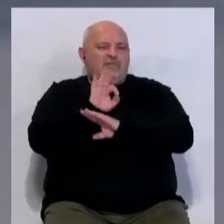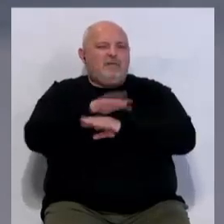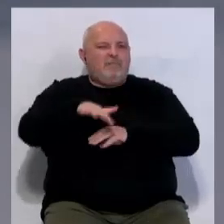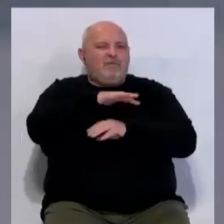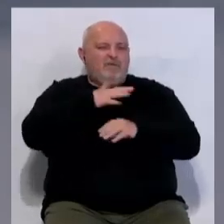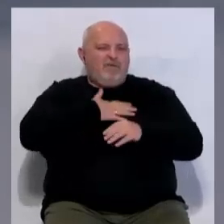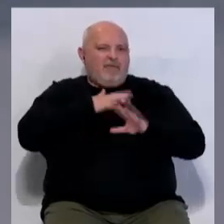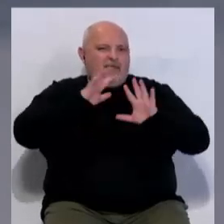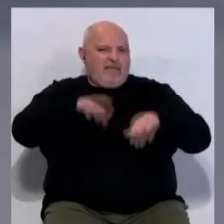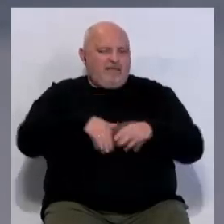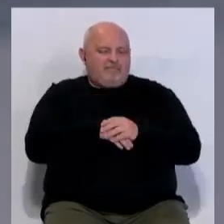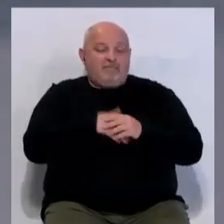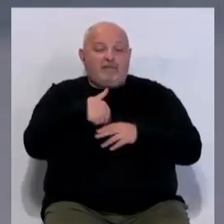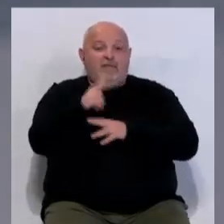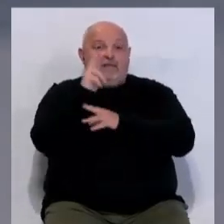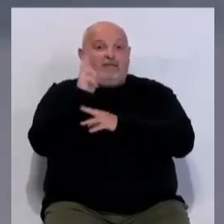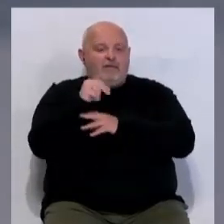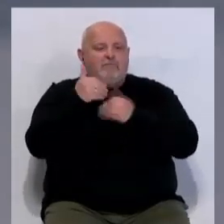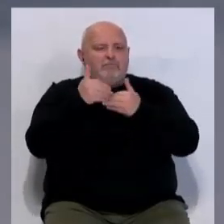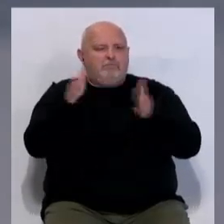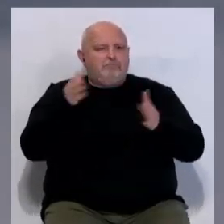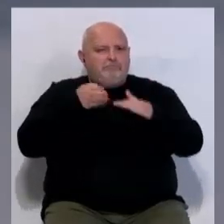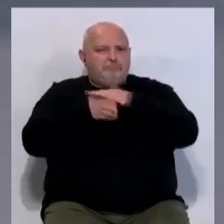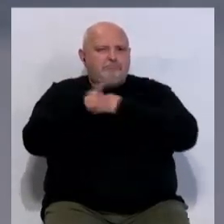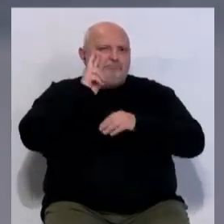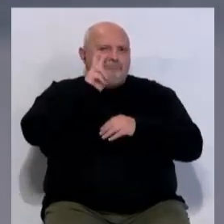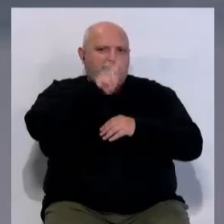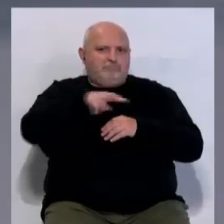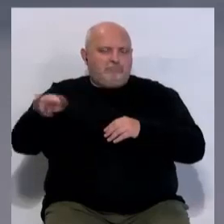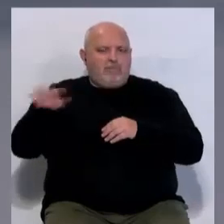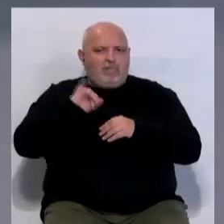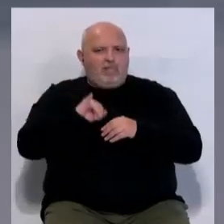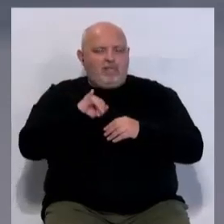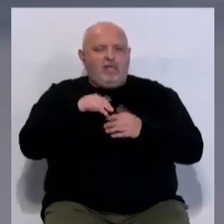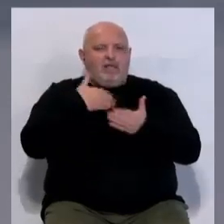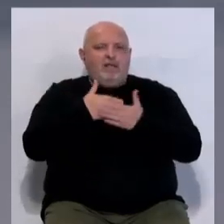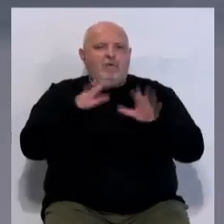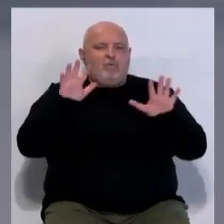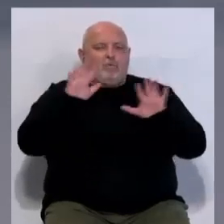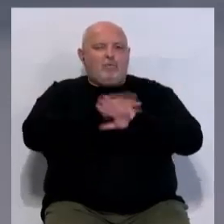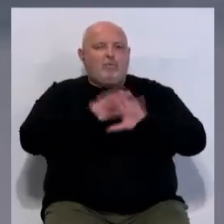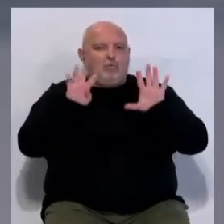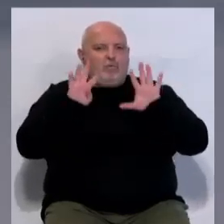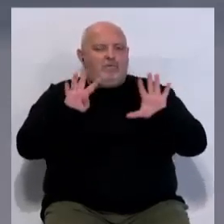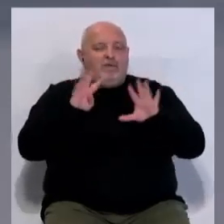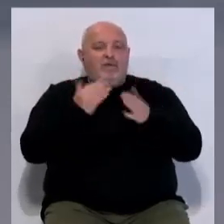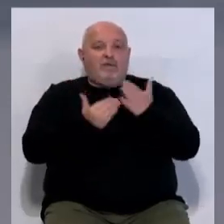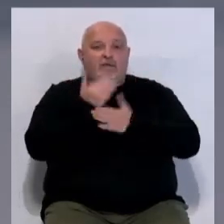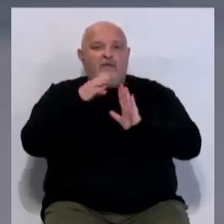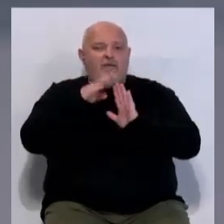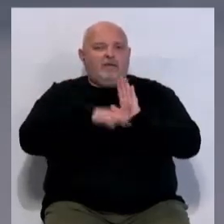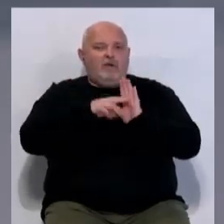espacio urbano de Cádiz. Hasta el viernes estará abierta esta exposición, hasta las nueve de la noche y cada día está